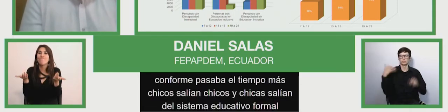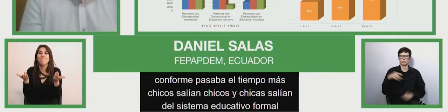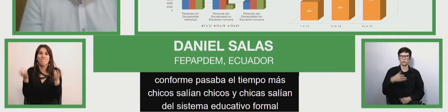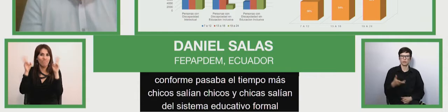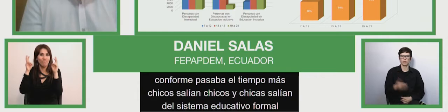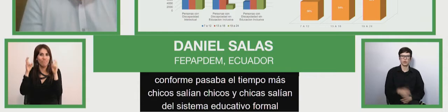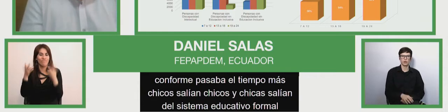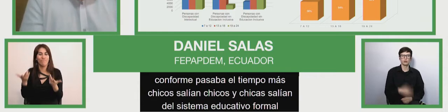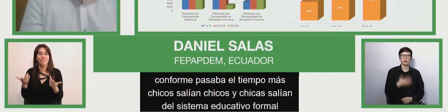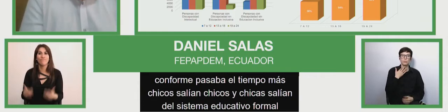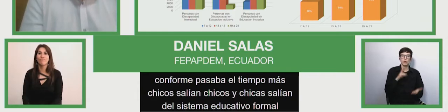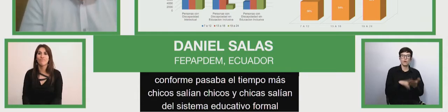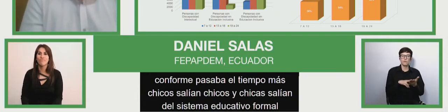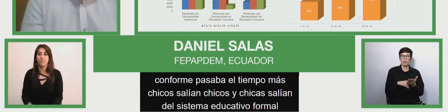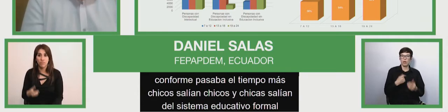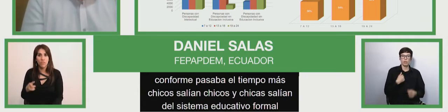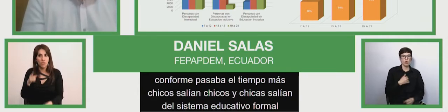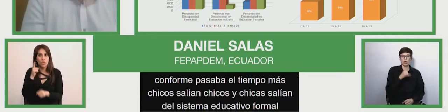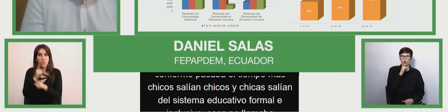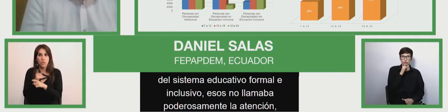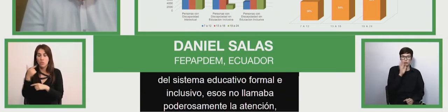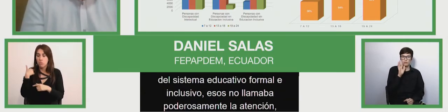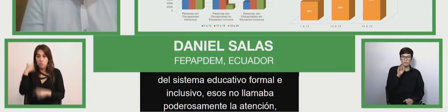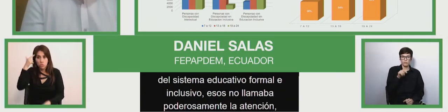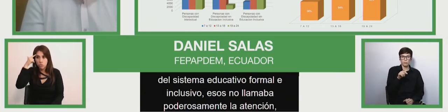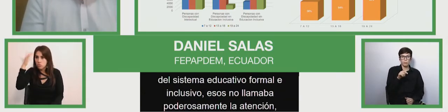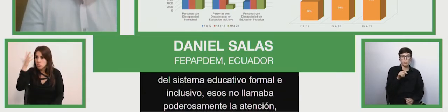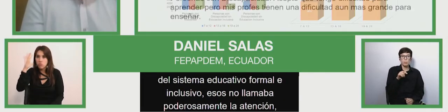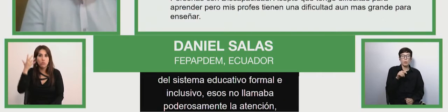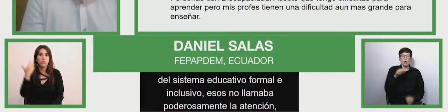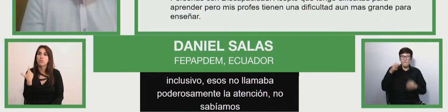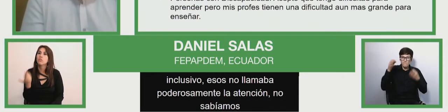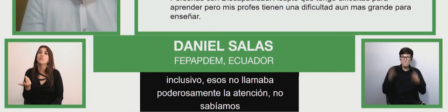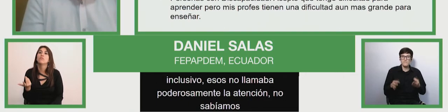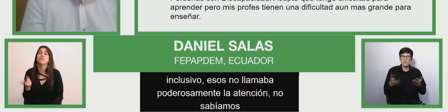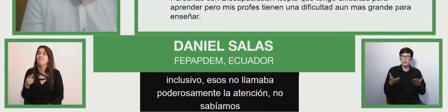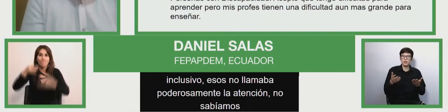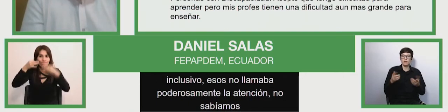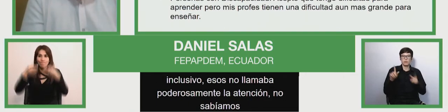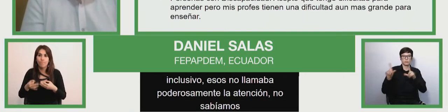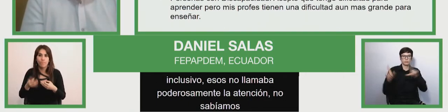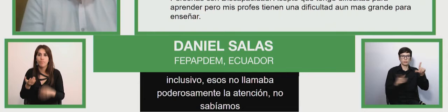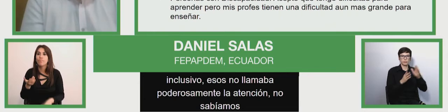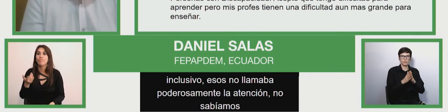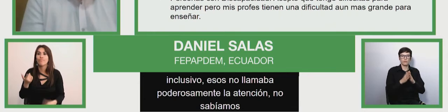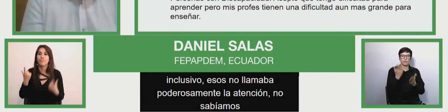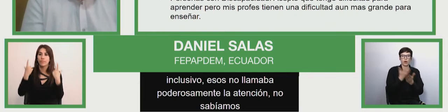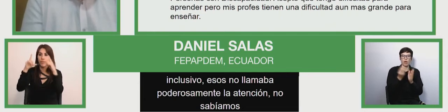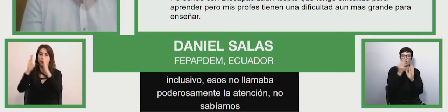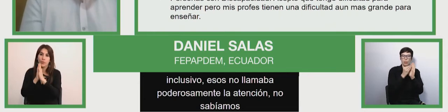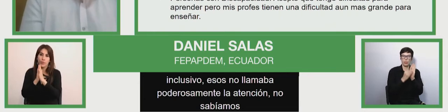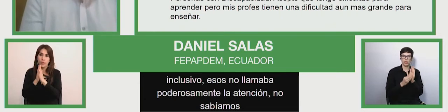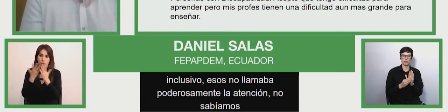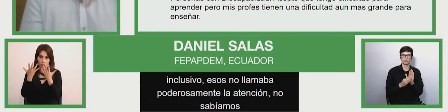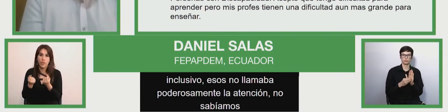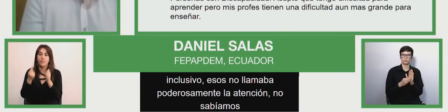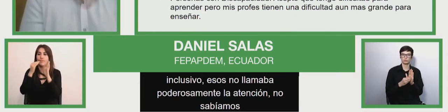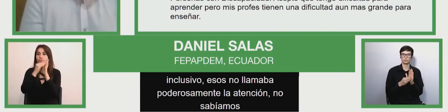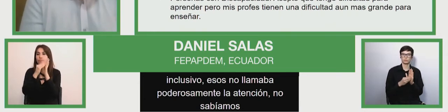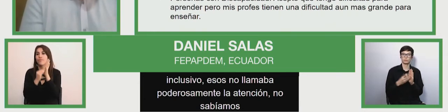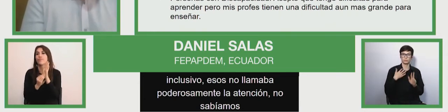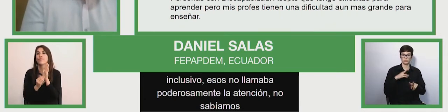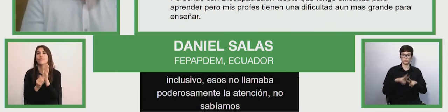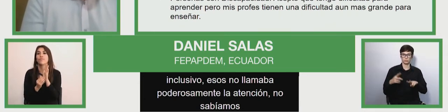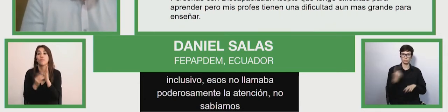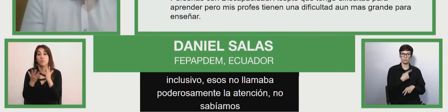sabíamos? Al menos no sabíamos objetivamente. Si me ayudan con la siguiente diapositiva, quiero mostrarles algunos de los datos que hicimos que los